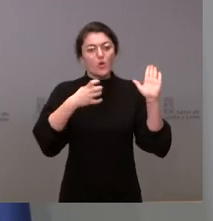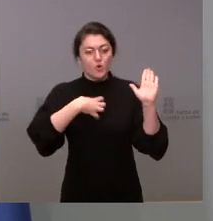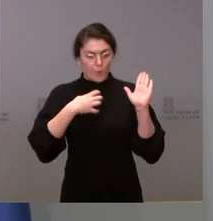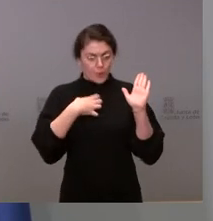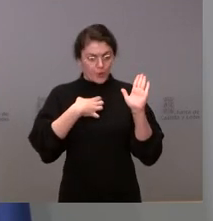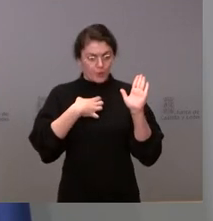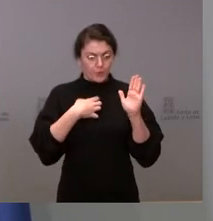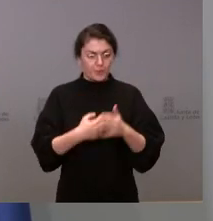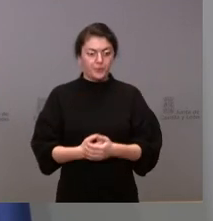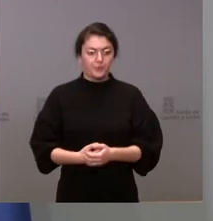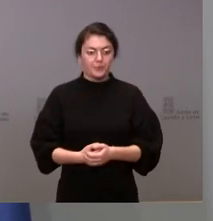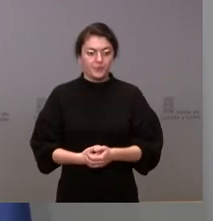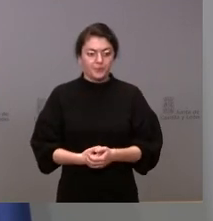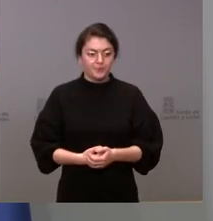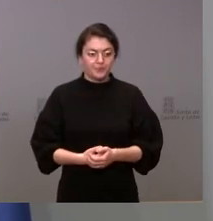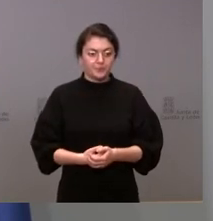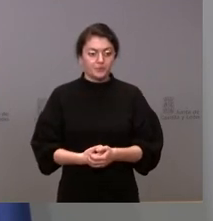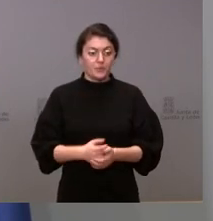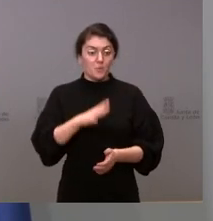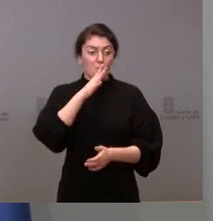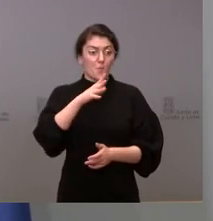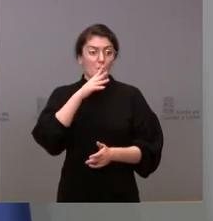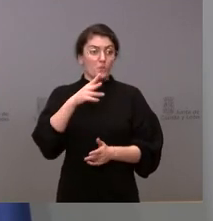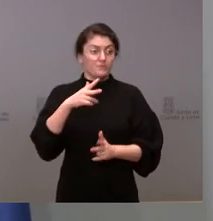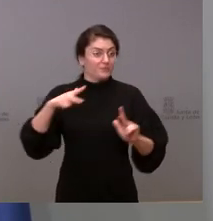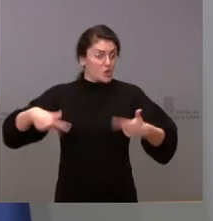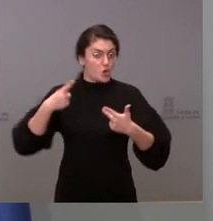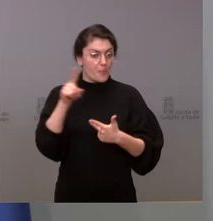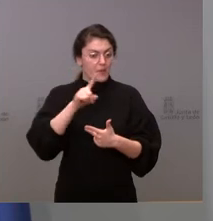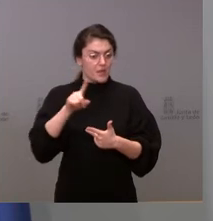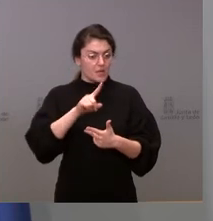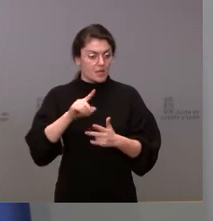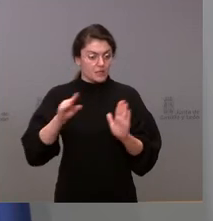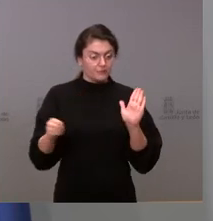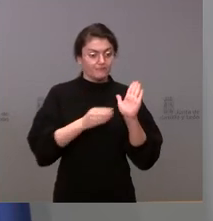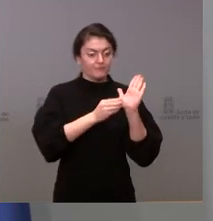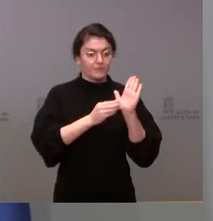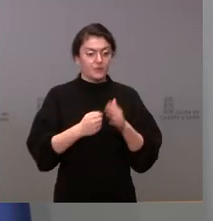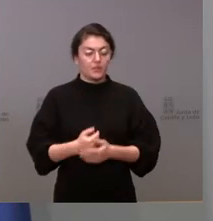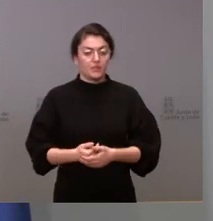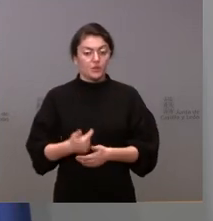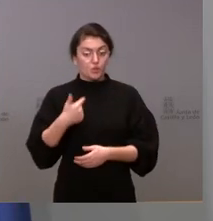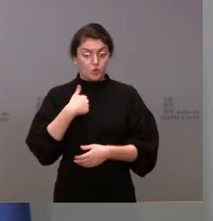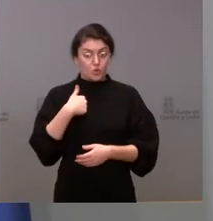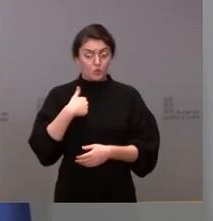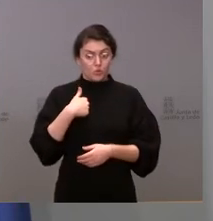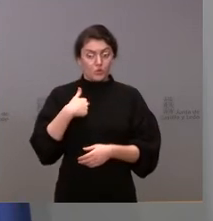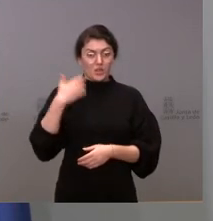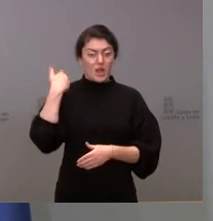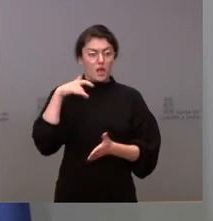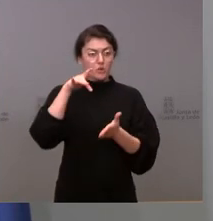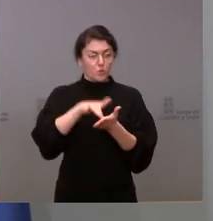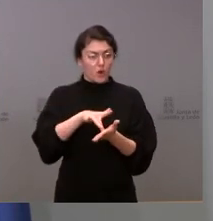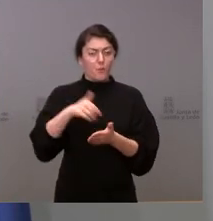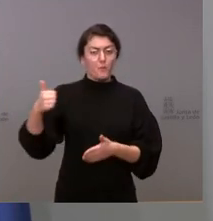de su inclusión. Yo mismo tuve una ocasión de tener una reunión donde nos convocó